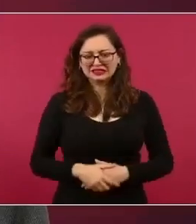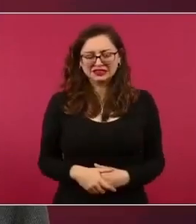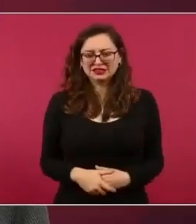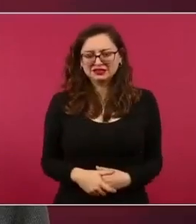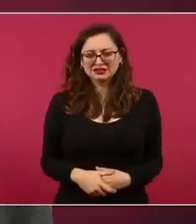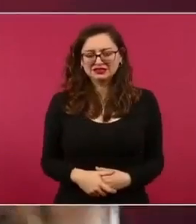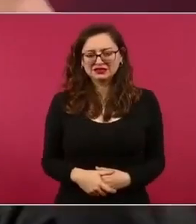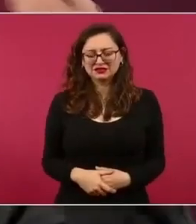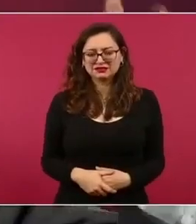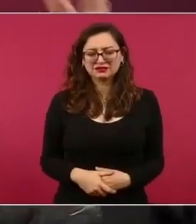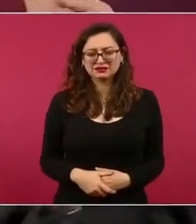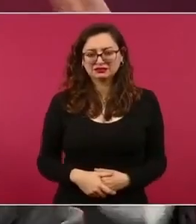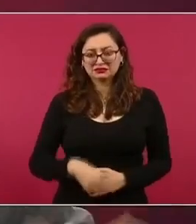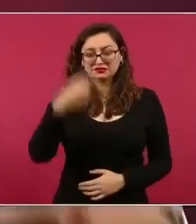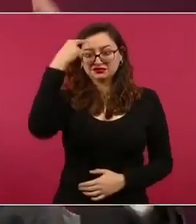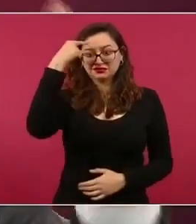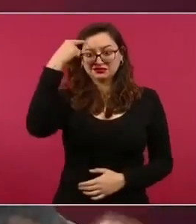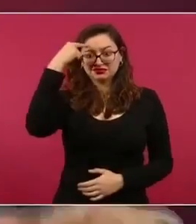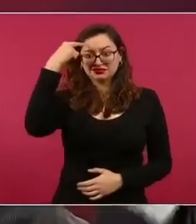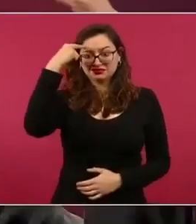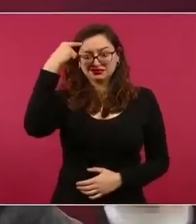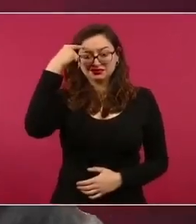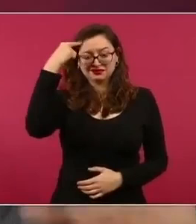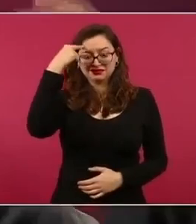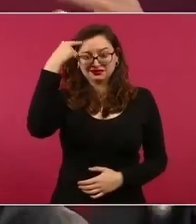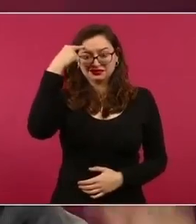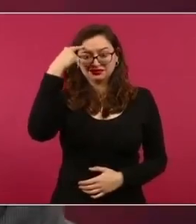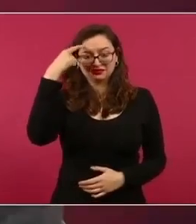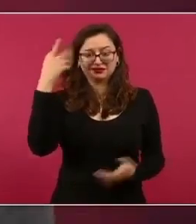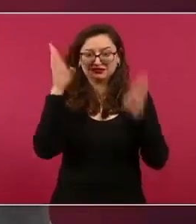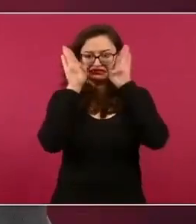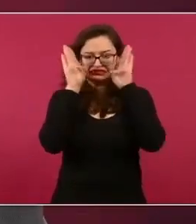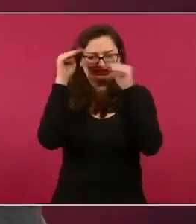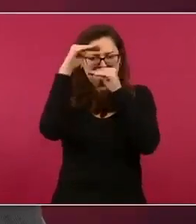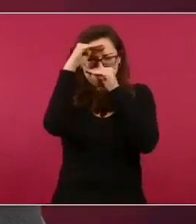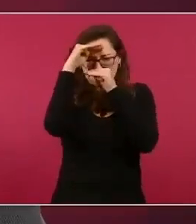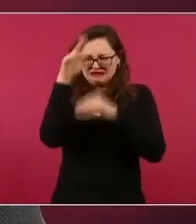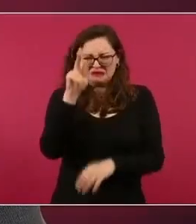por su nivel de enajenación, por su conservadurismo,